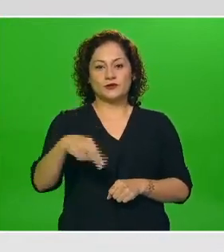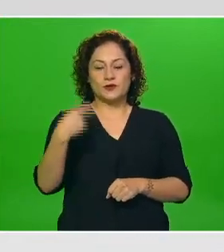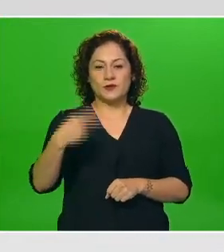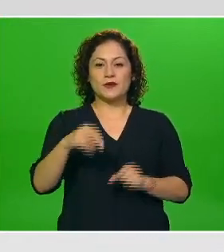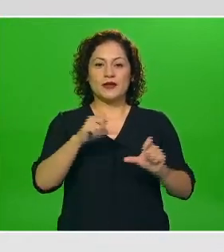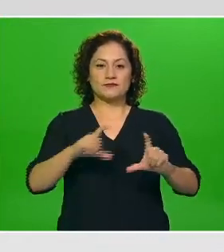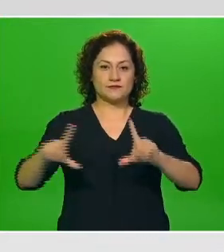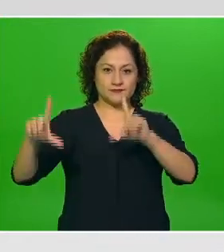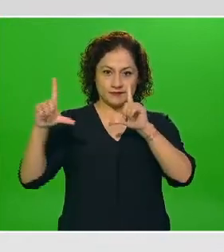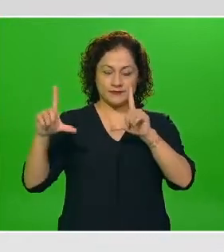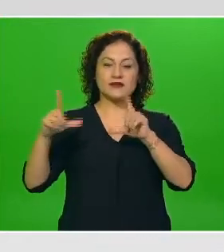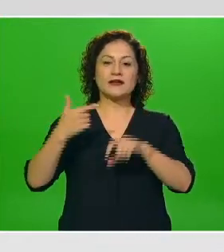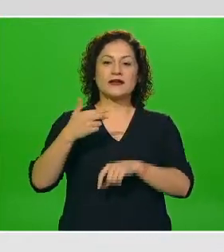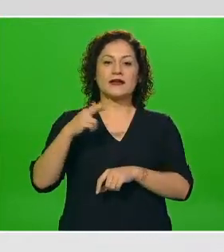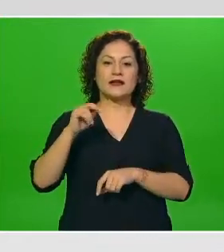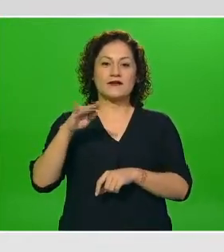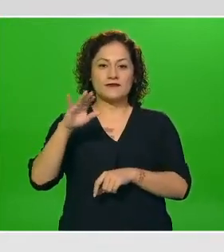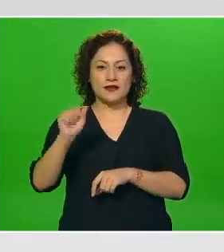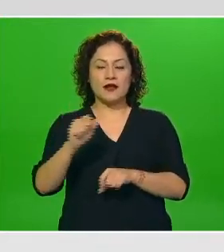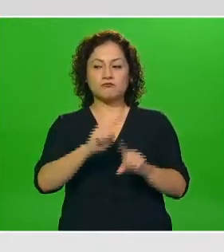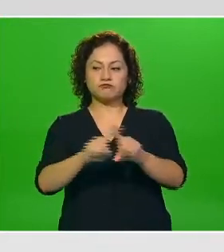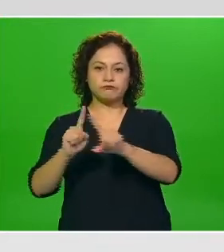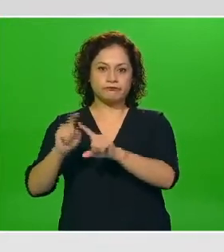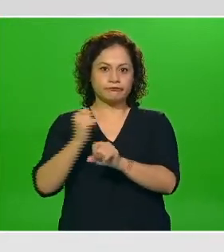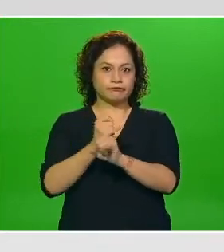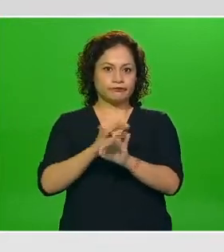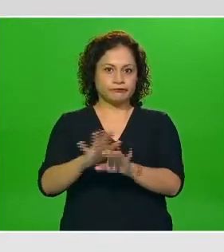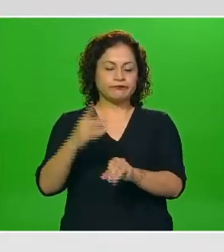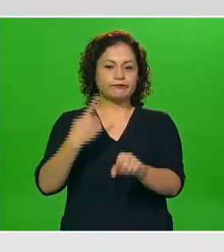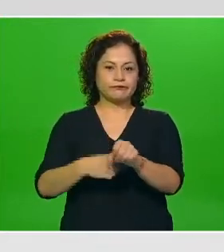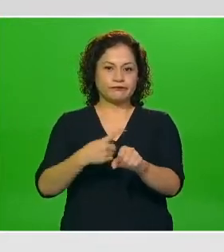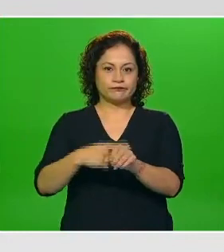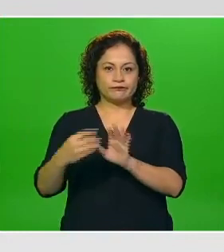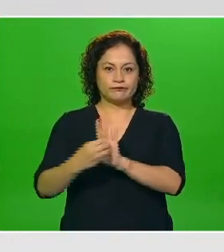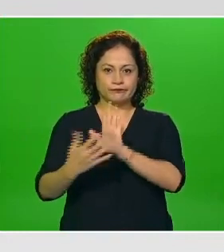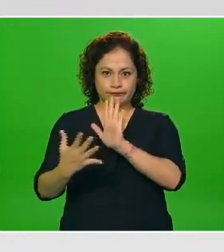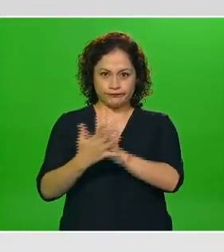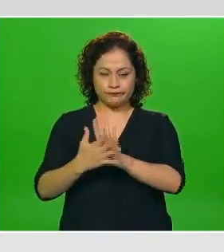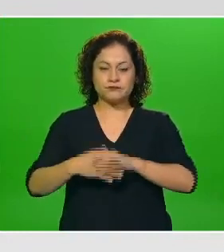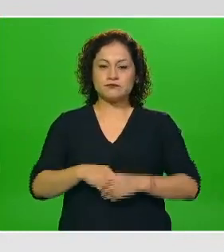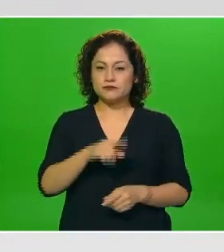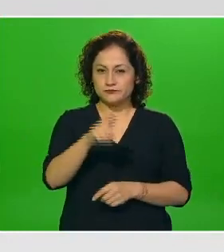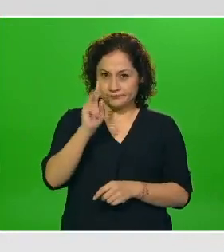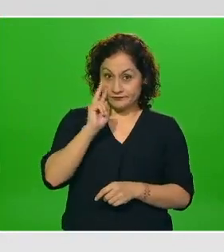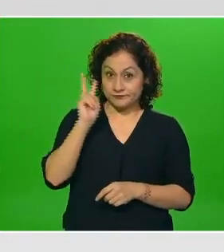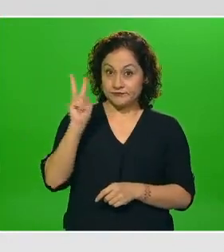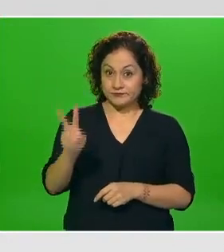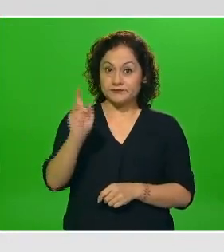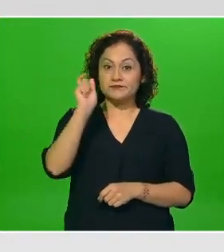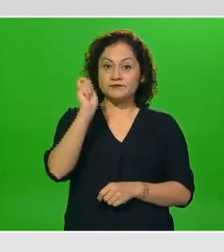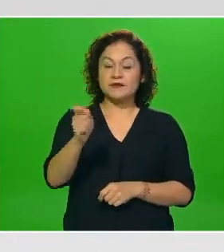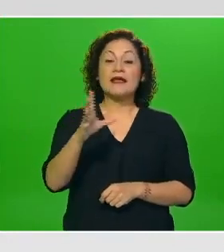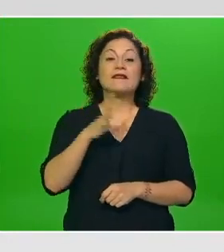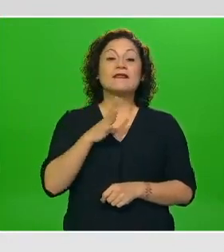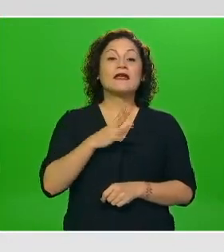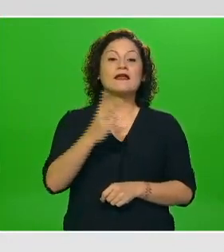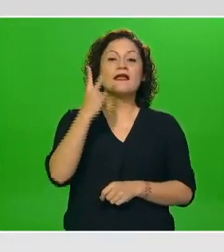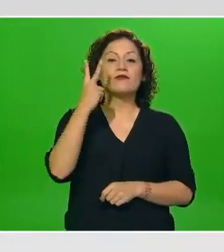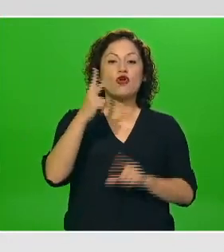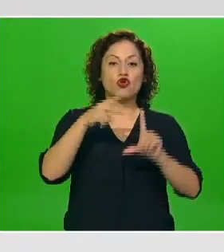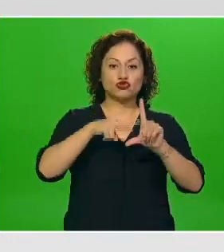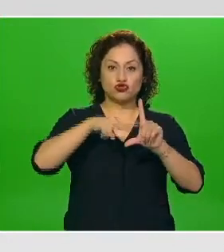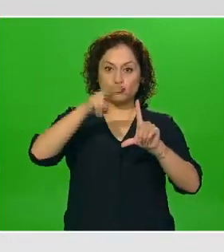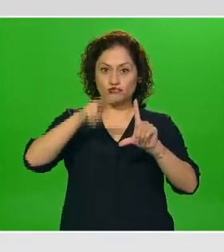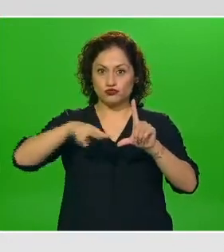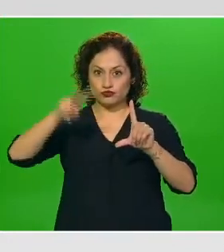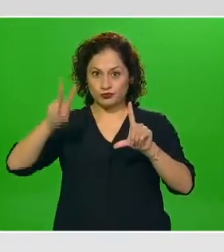en esta gráfica es importante que ustedes identifiquen las dos curvas que